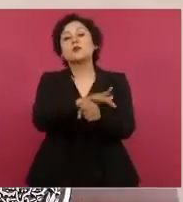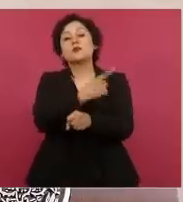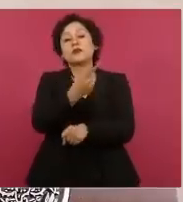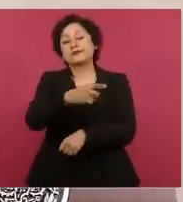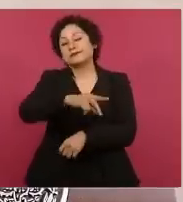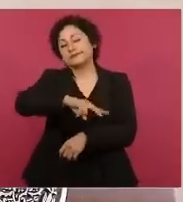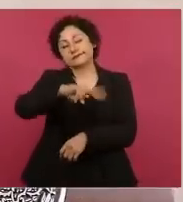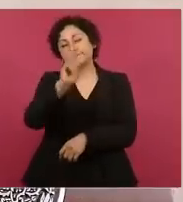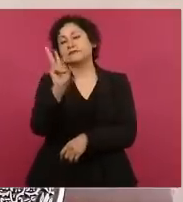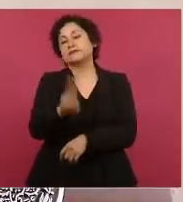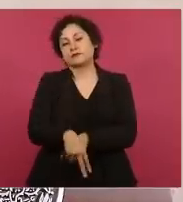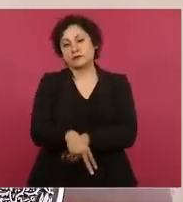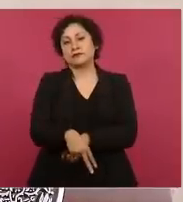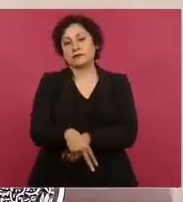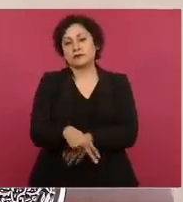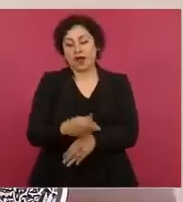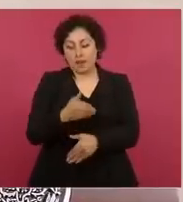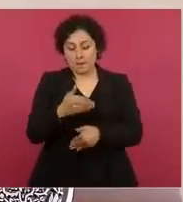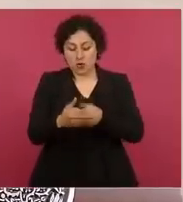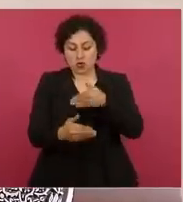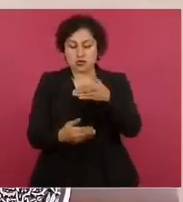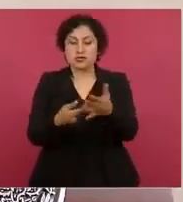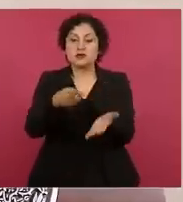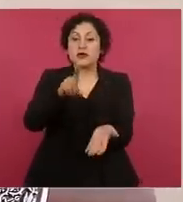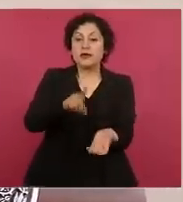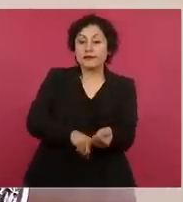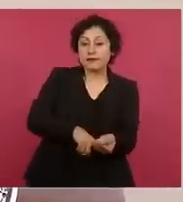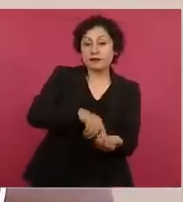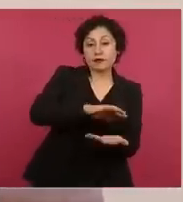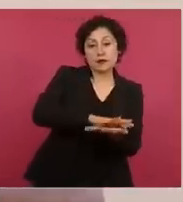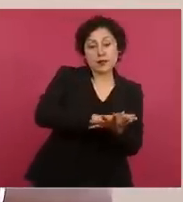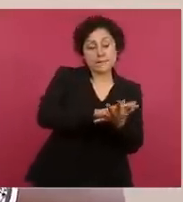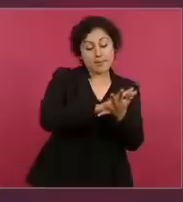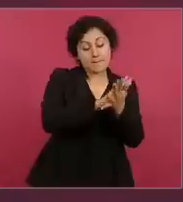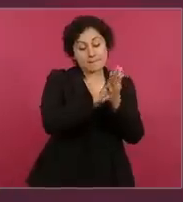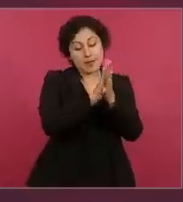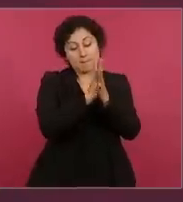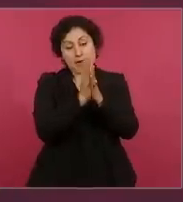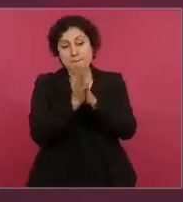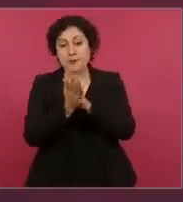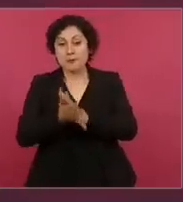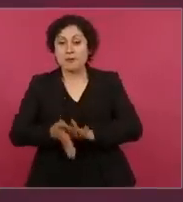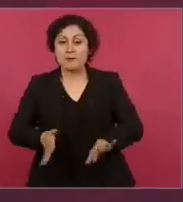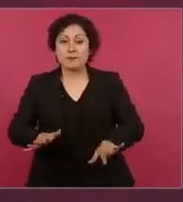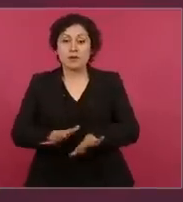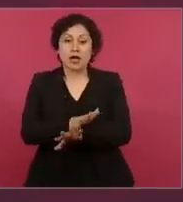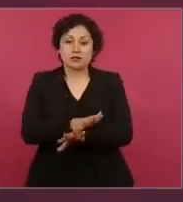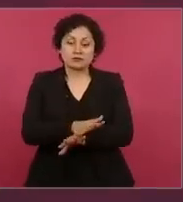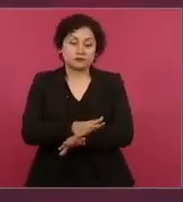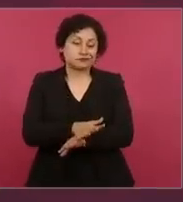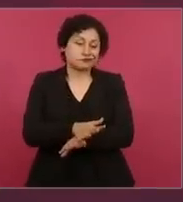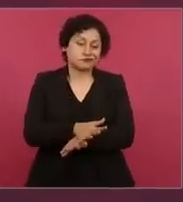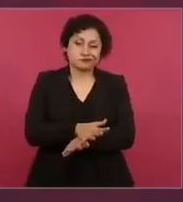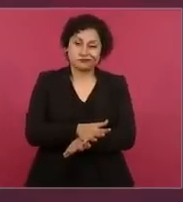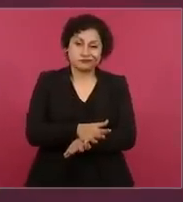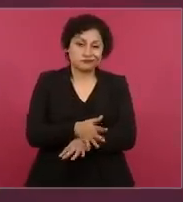no es fácil que lo viejo